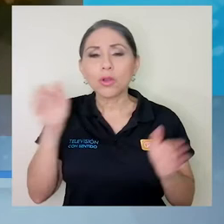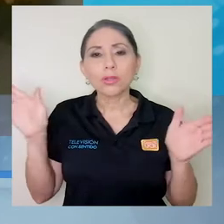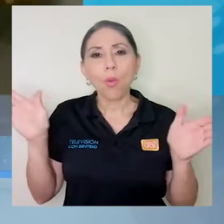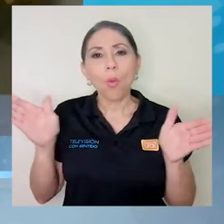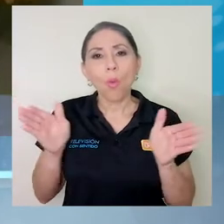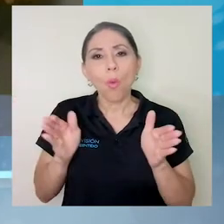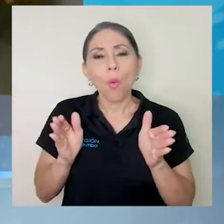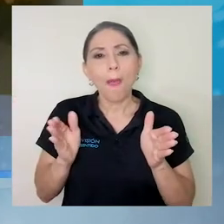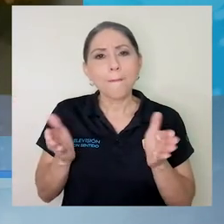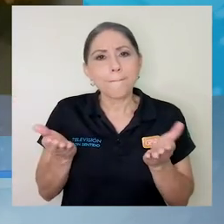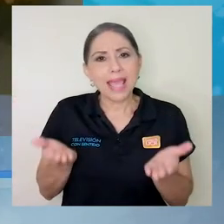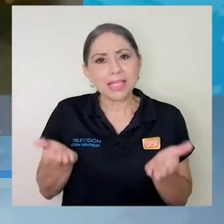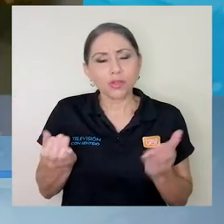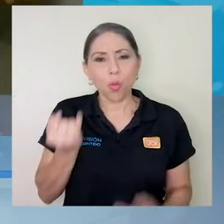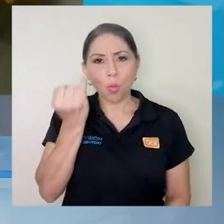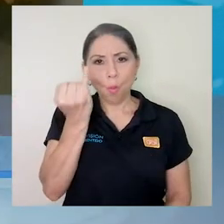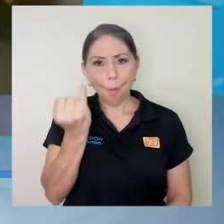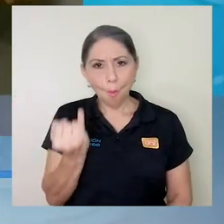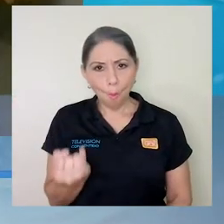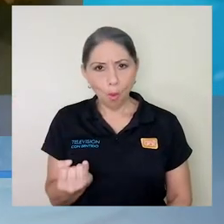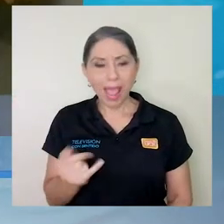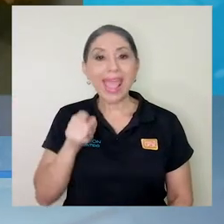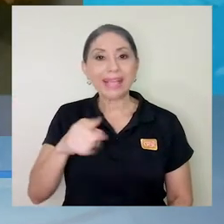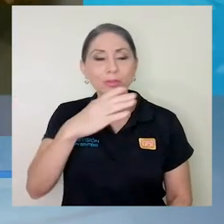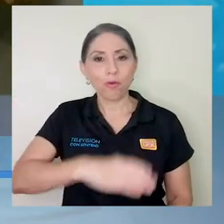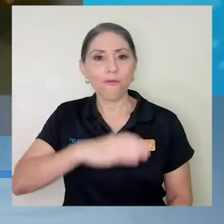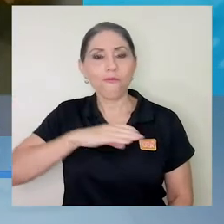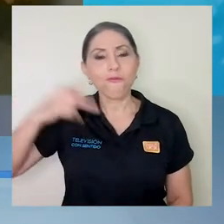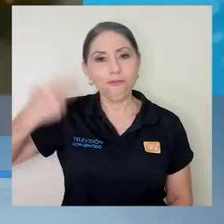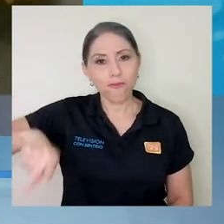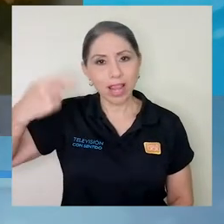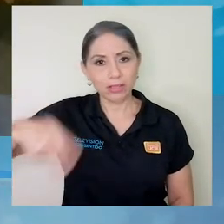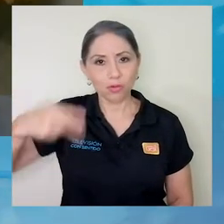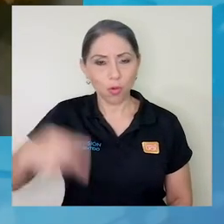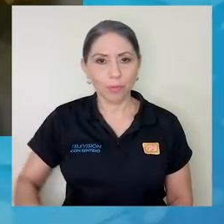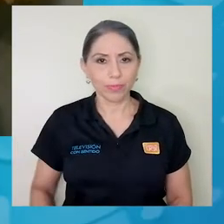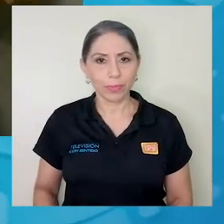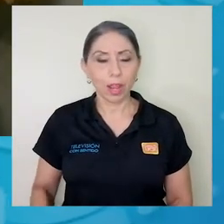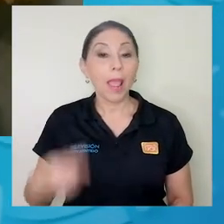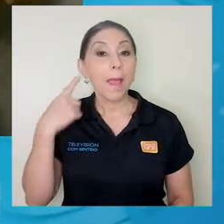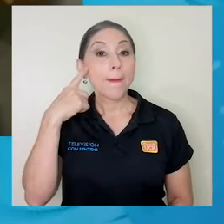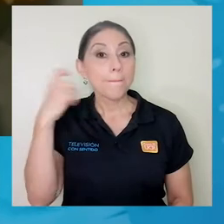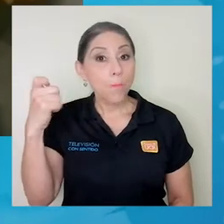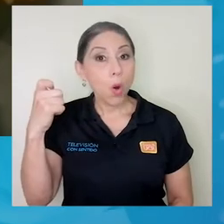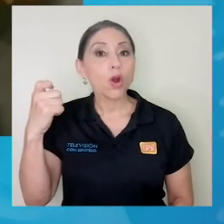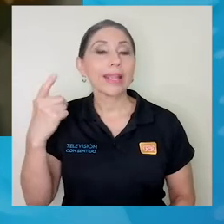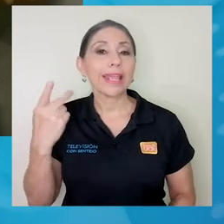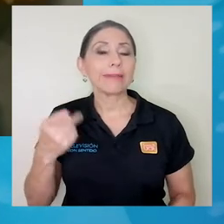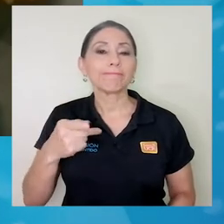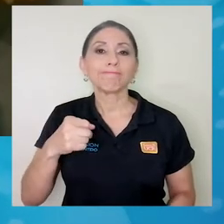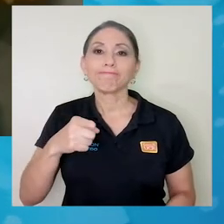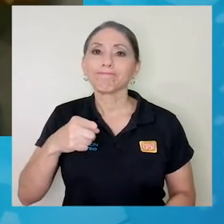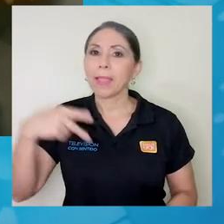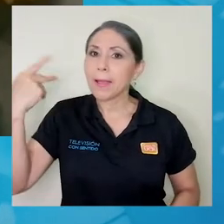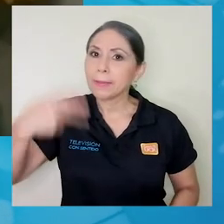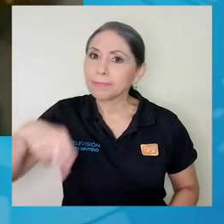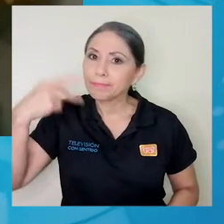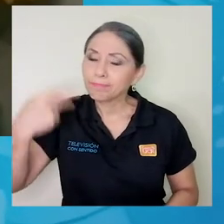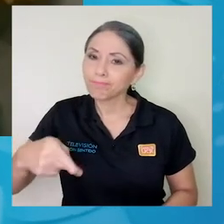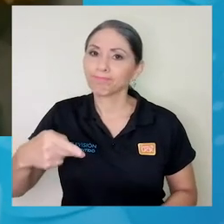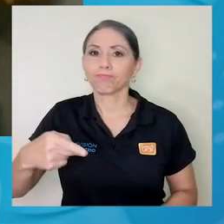adultas mayores es considerada un factor de riesgo porque compromete directamente